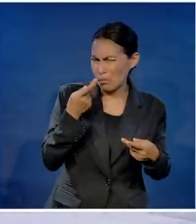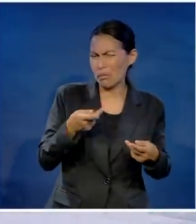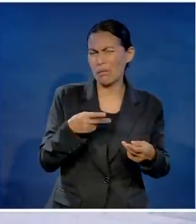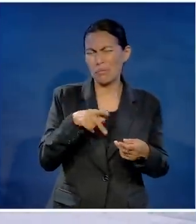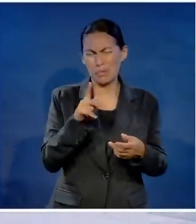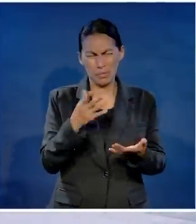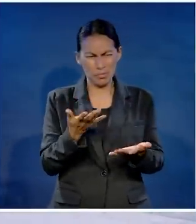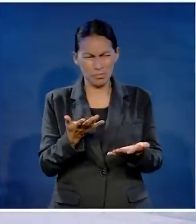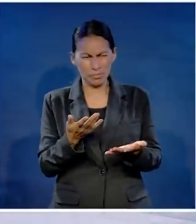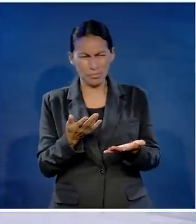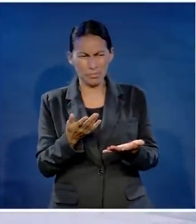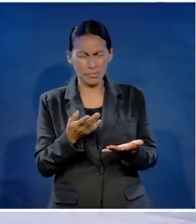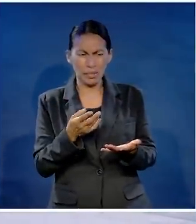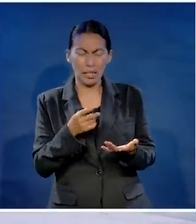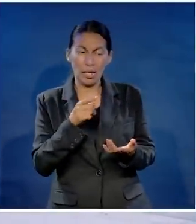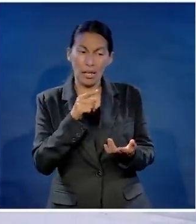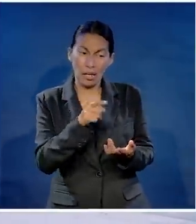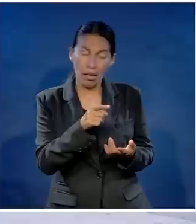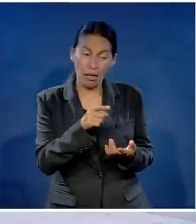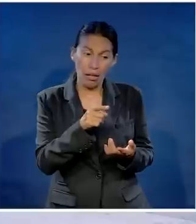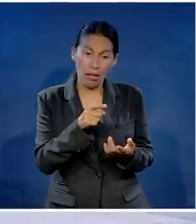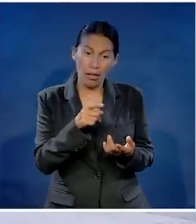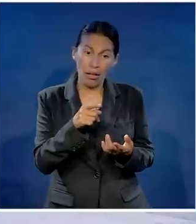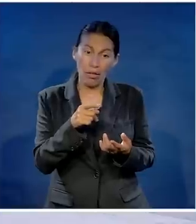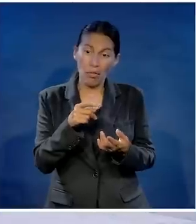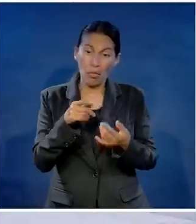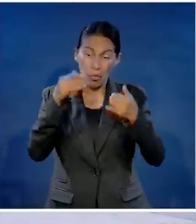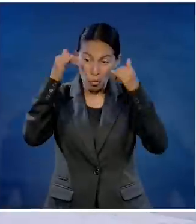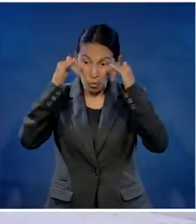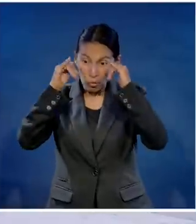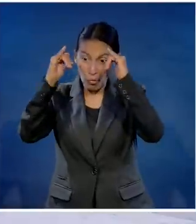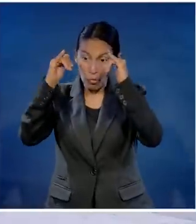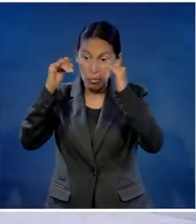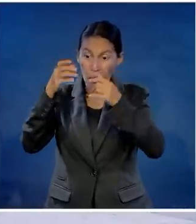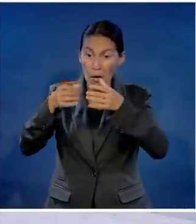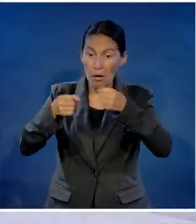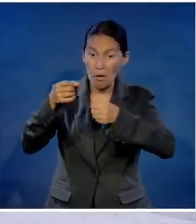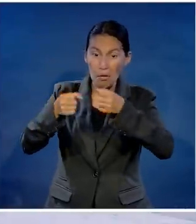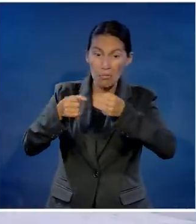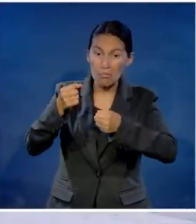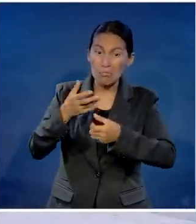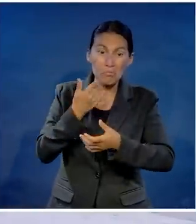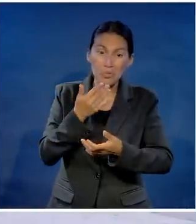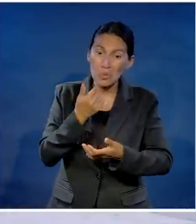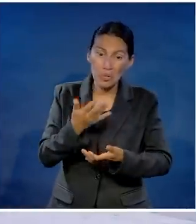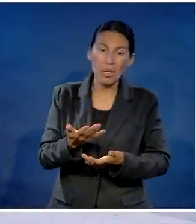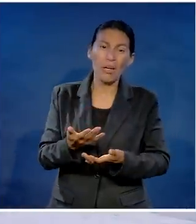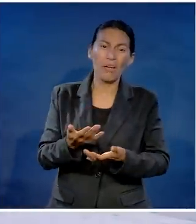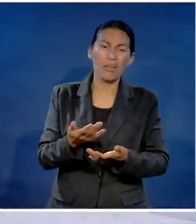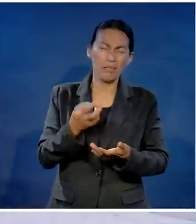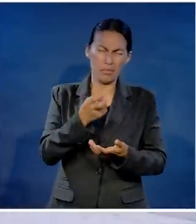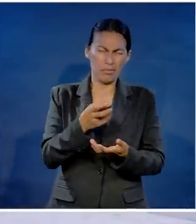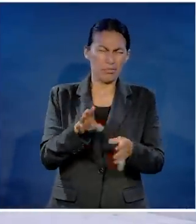relaciona sin esperar nada, entonces empezará a ser más feliz que antes.